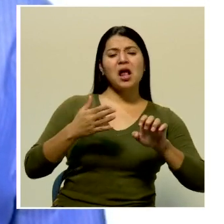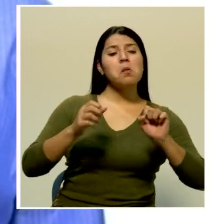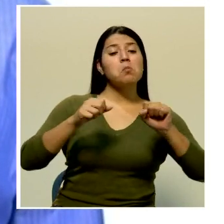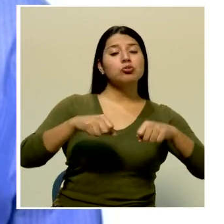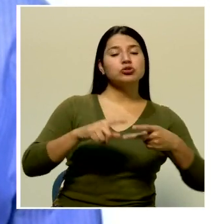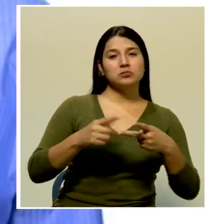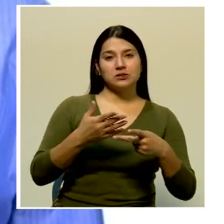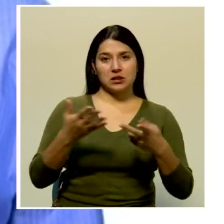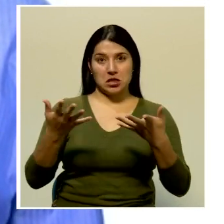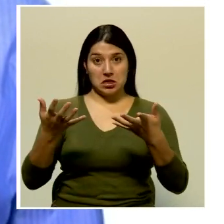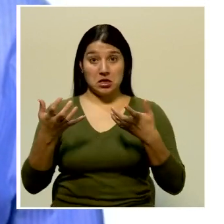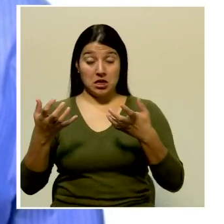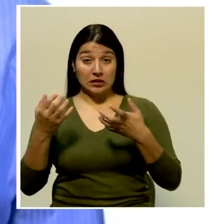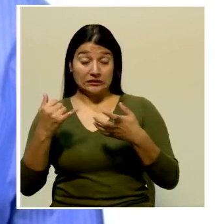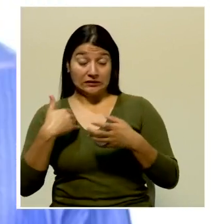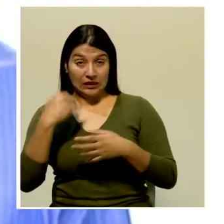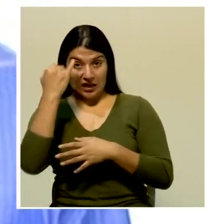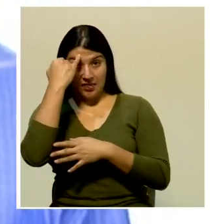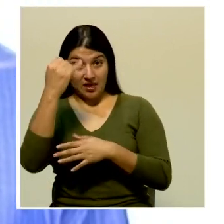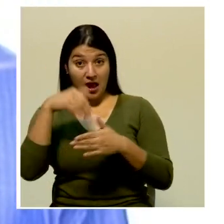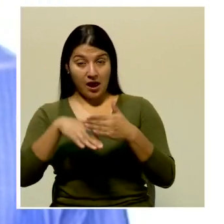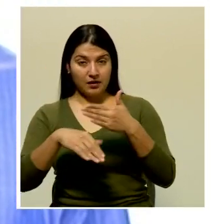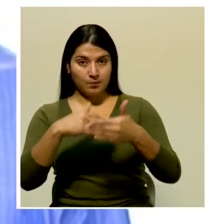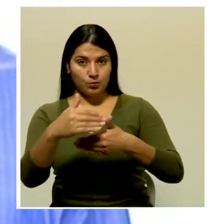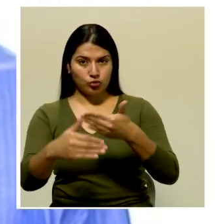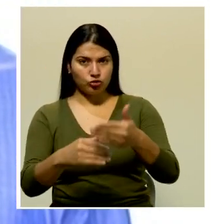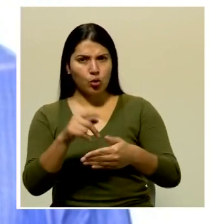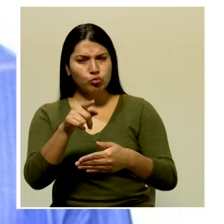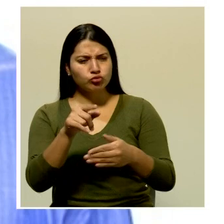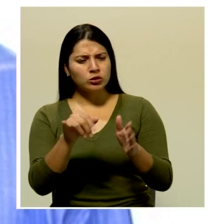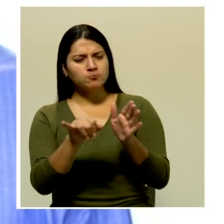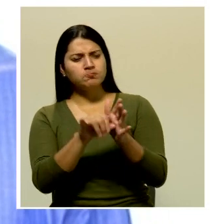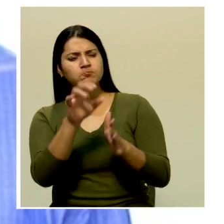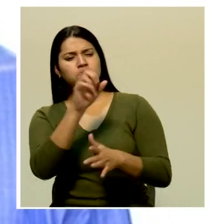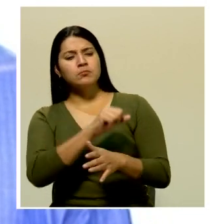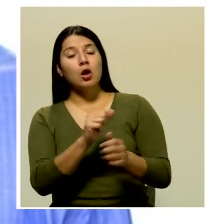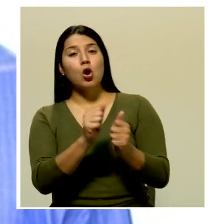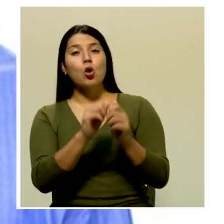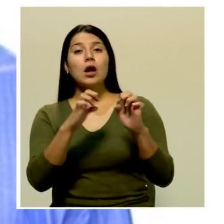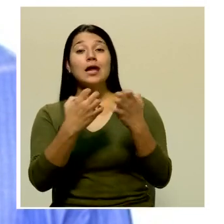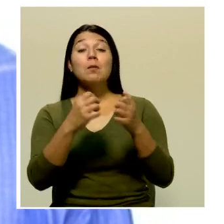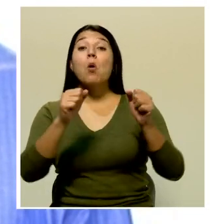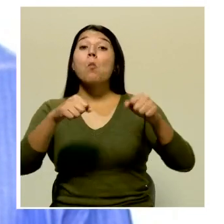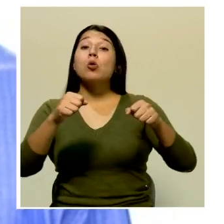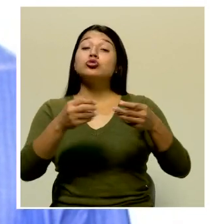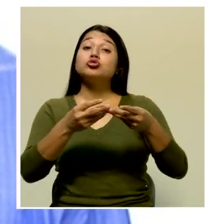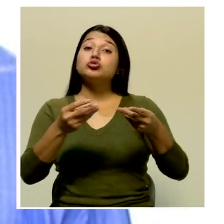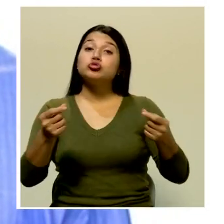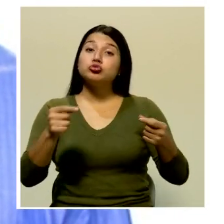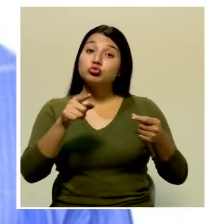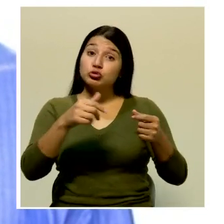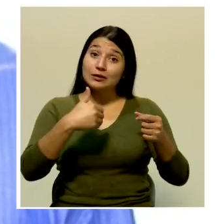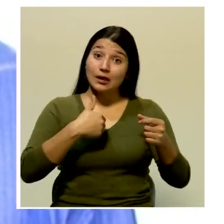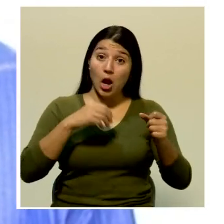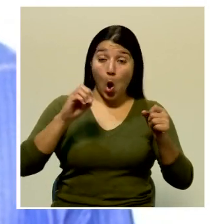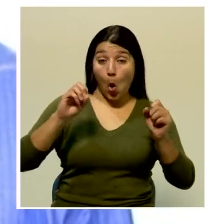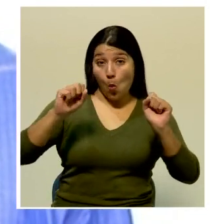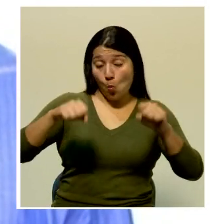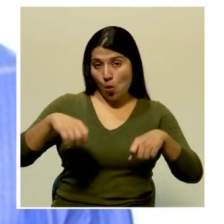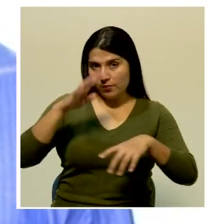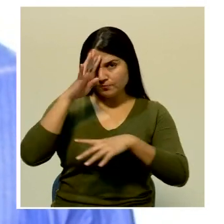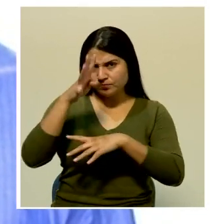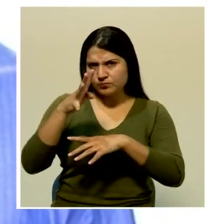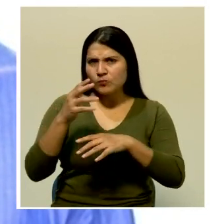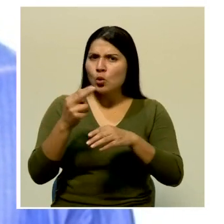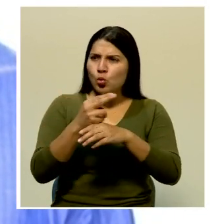a la vez que obtiene ideas en el camino. Identifique con su equipo las posibles rutas que tiene o que puede crear. Utilice